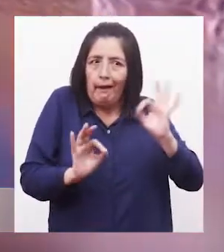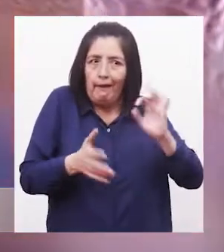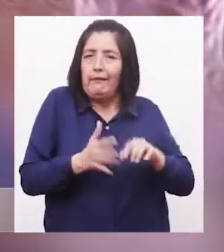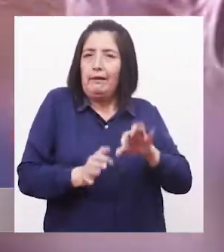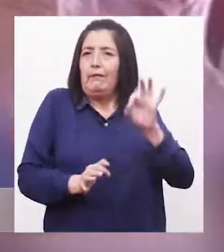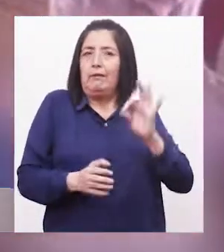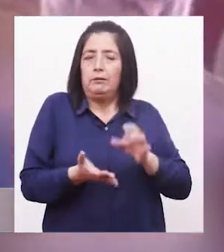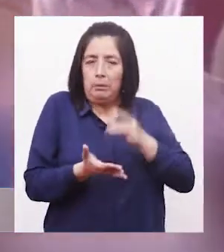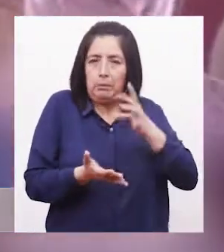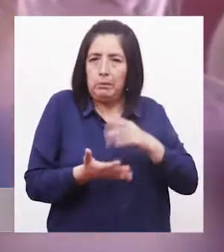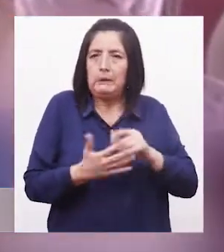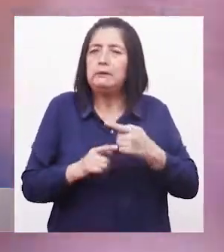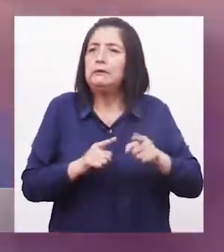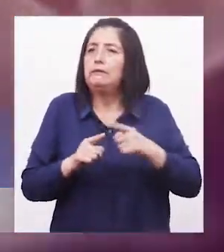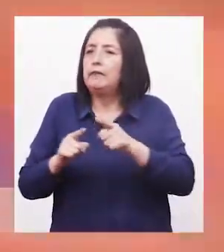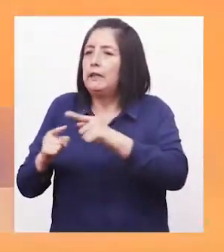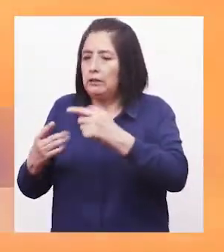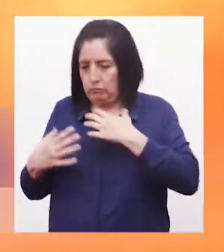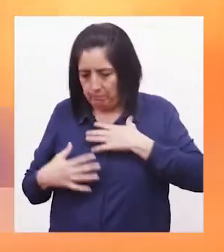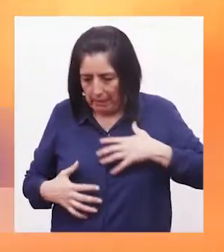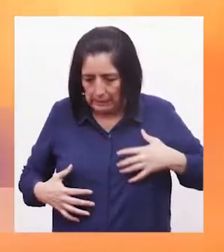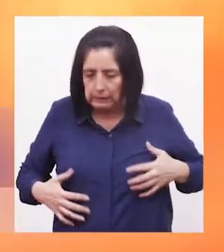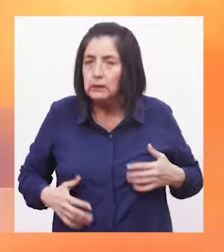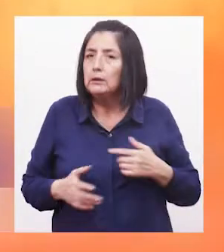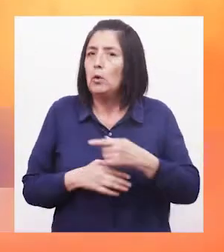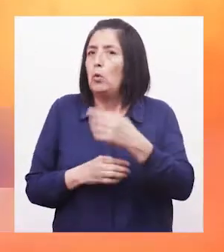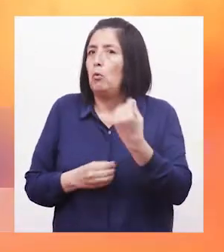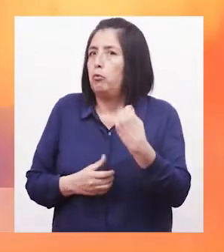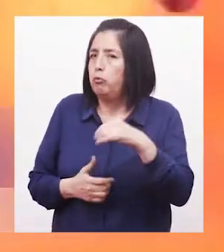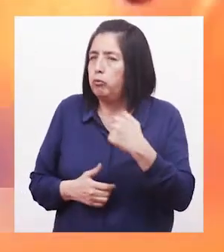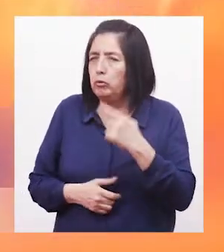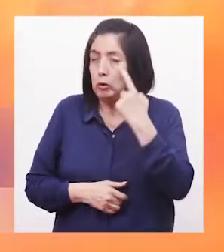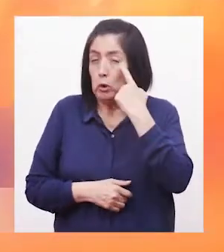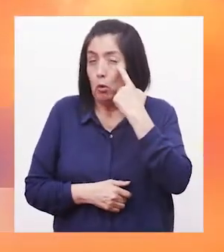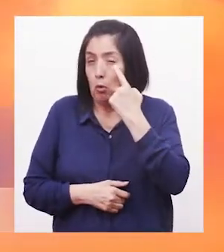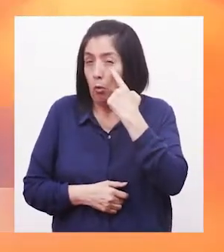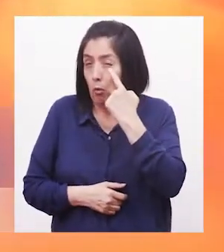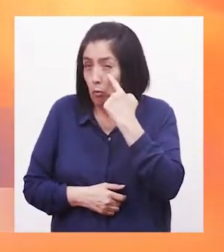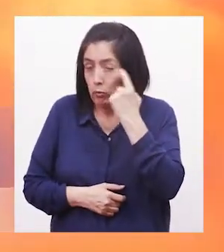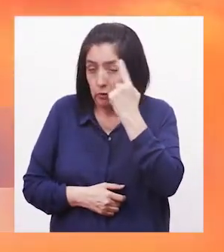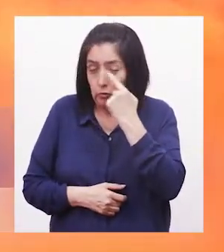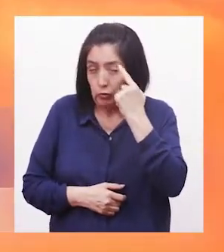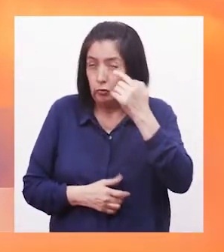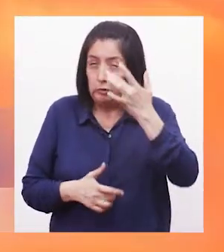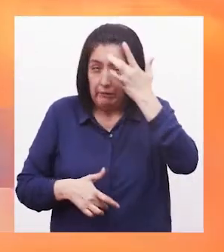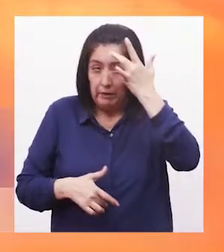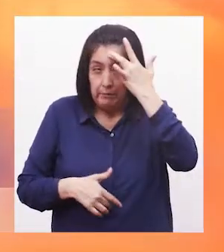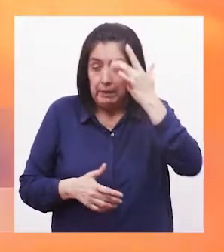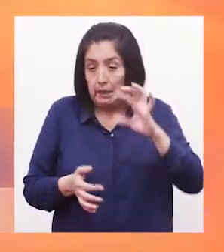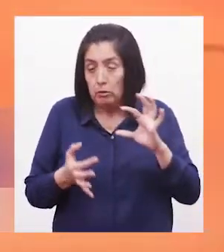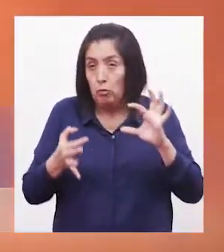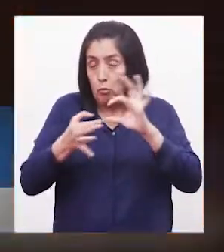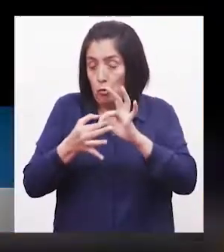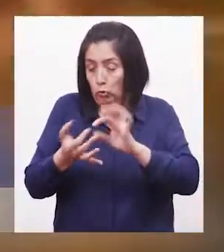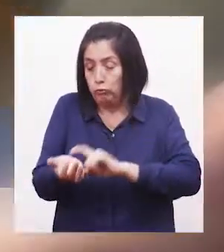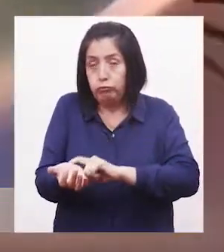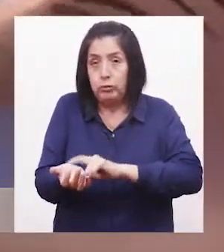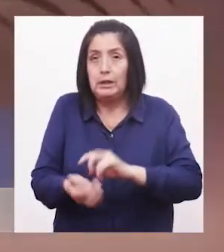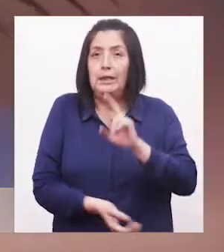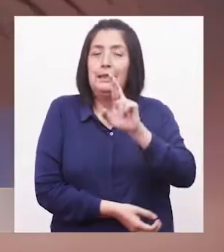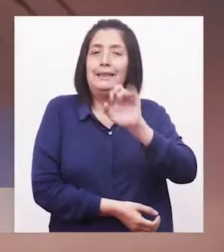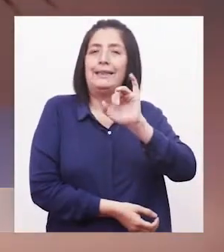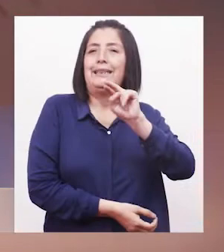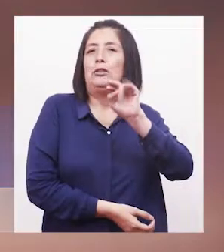complicando otros órganos del cuerpo Uno de los males oculares que va relacionado con esta enfermedad Es la retinopatía